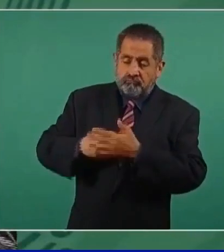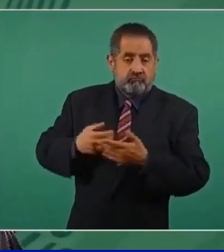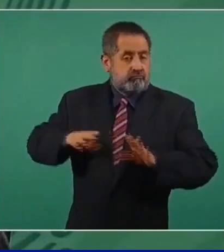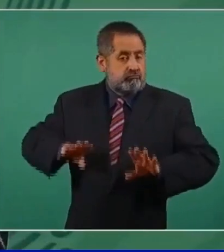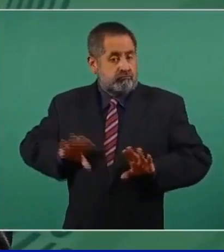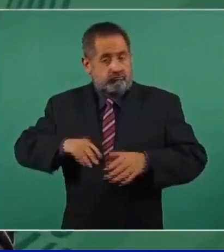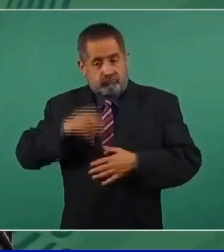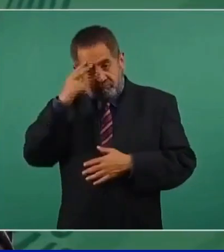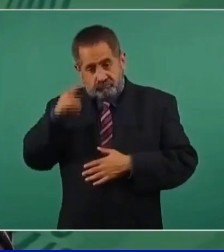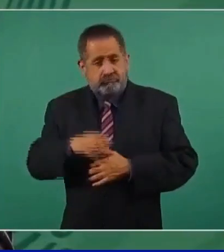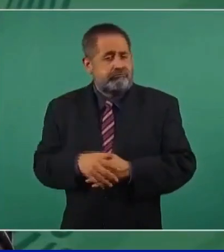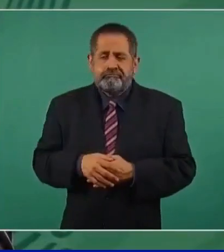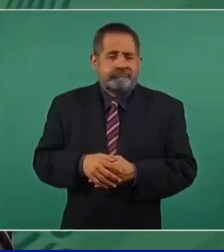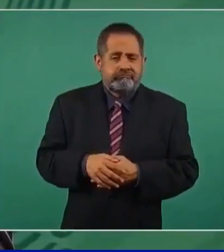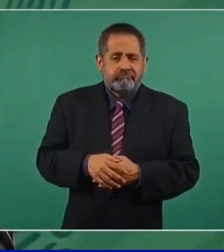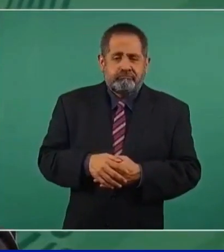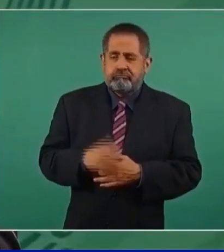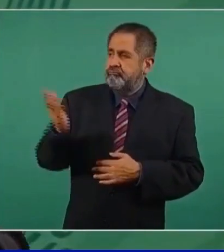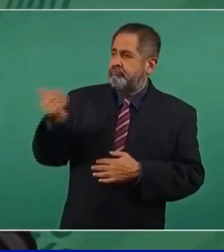Tenían el permiso,